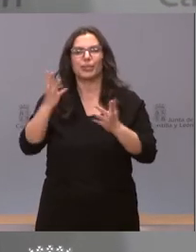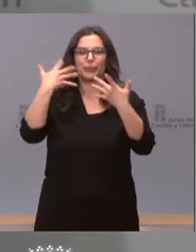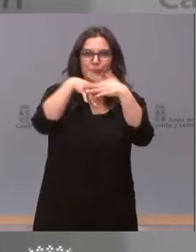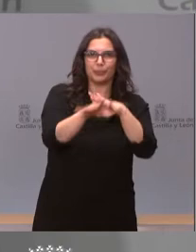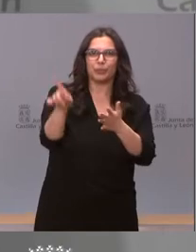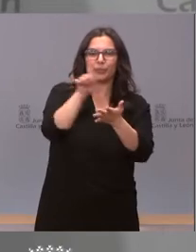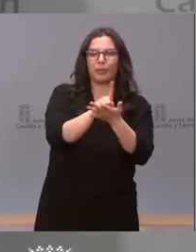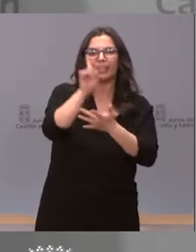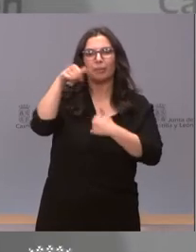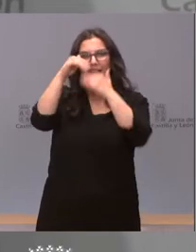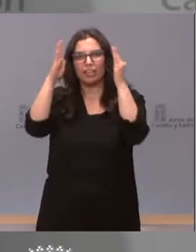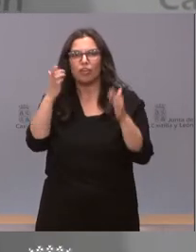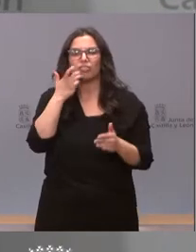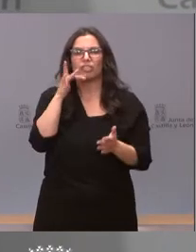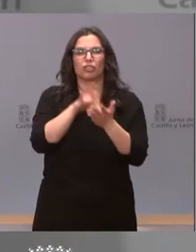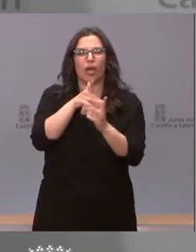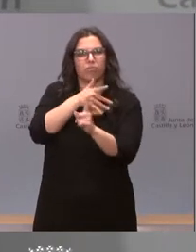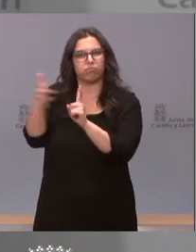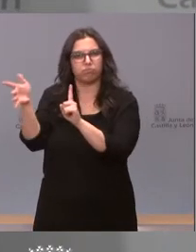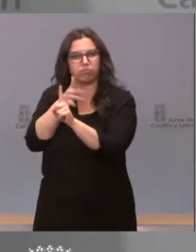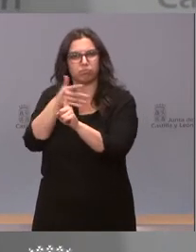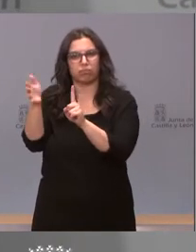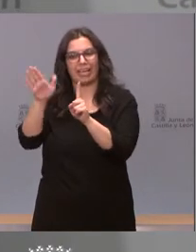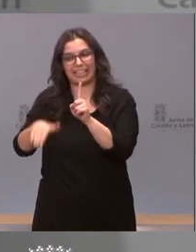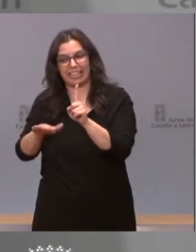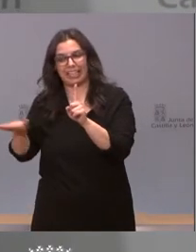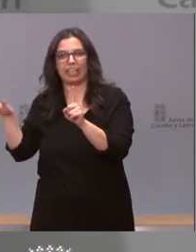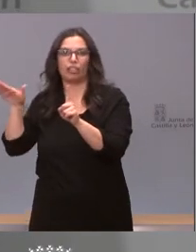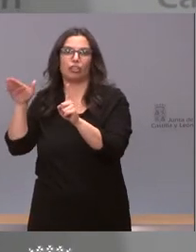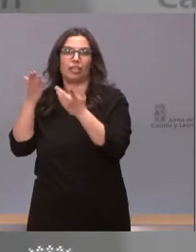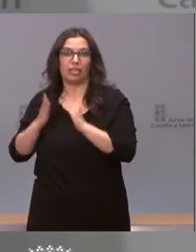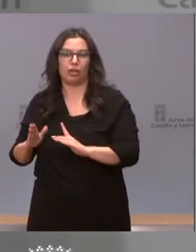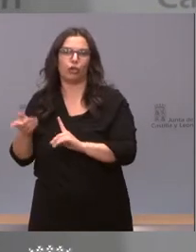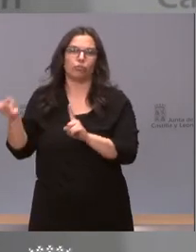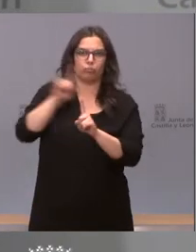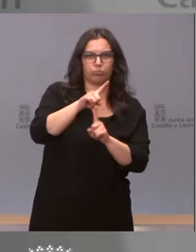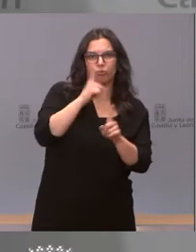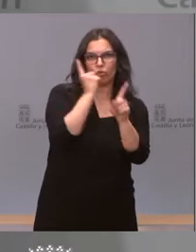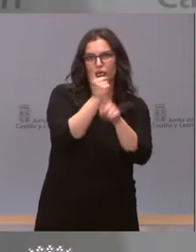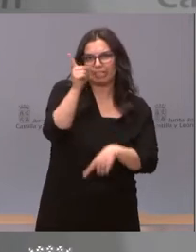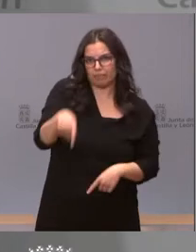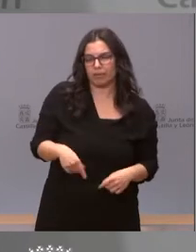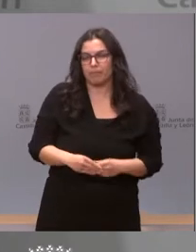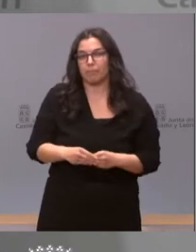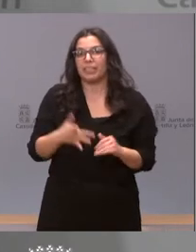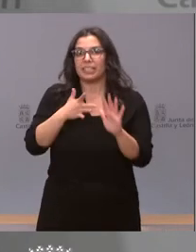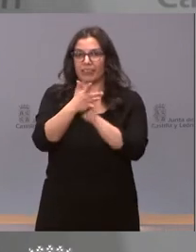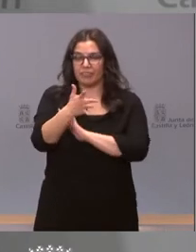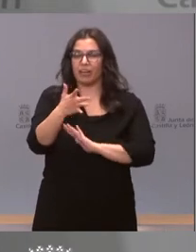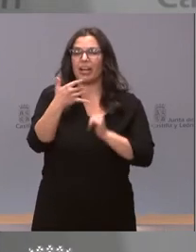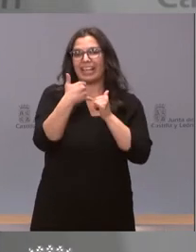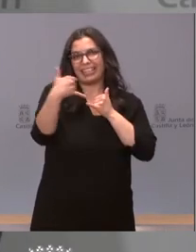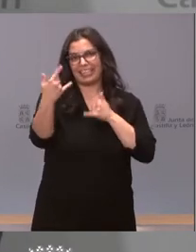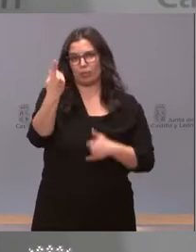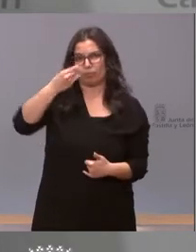en casos de malos tratos ejercidos por menores entre ellos. Se trata, por tanto, de otra de nuestras líneas